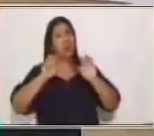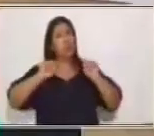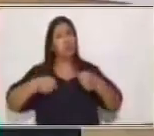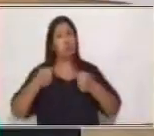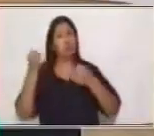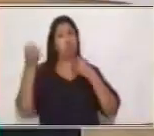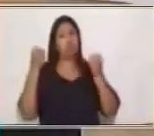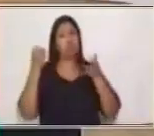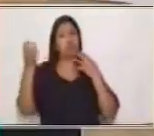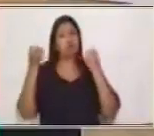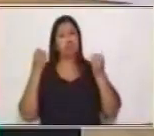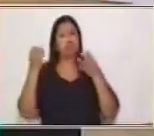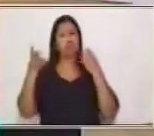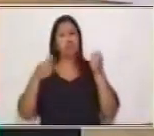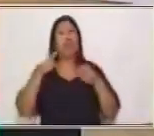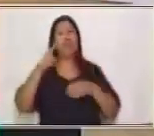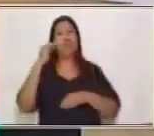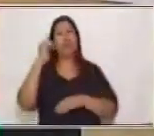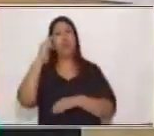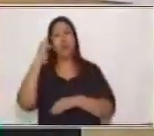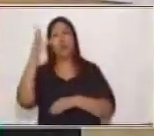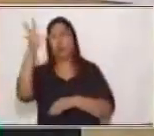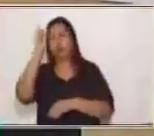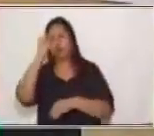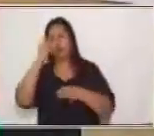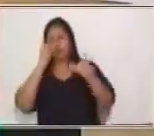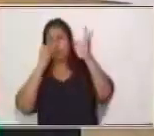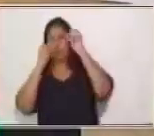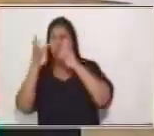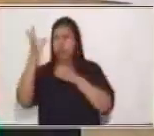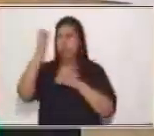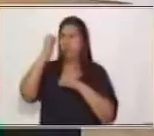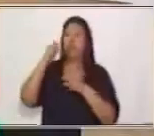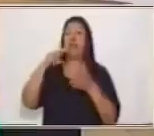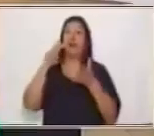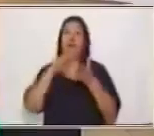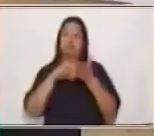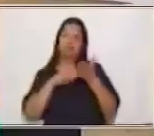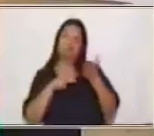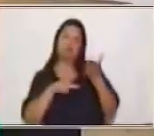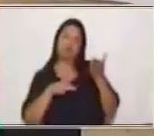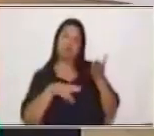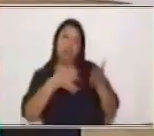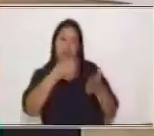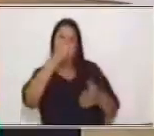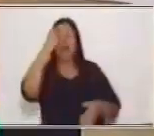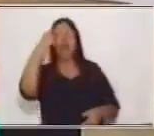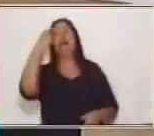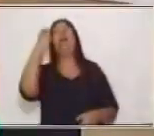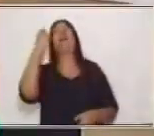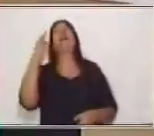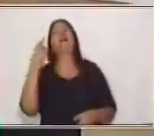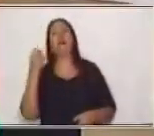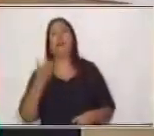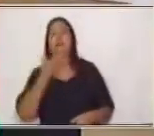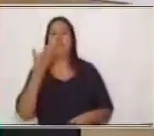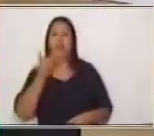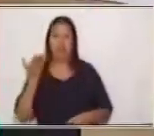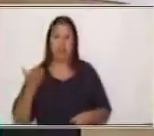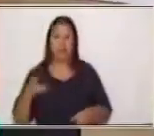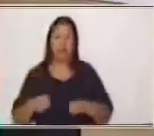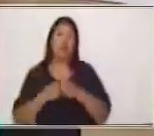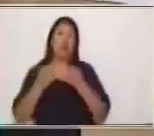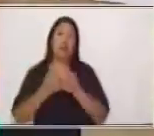y puedas interpretar mensajes y lecturas que puedas ir leyendo. Entonces, por acá tenemos unas pequeñas